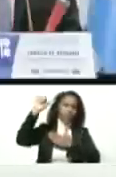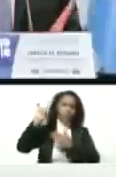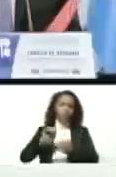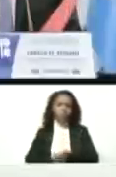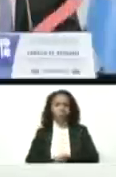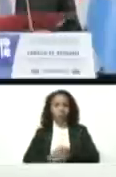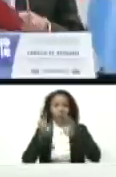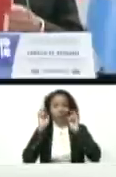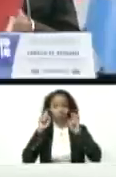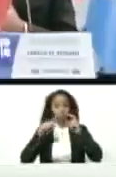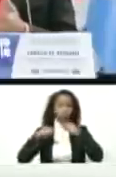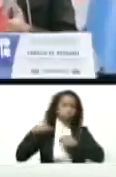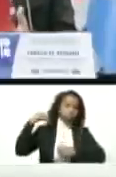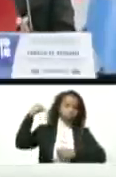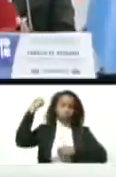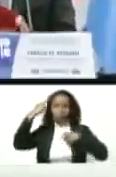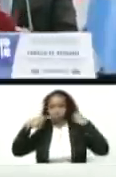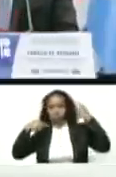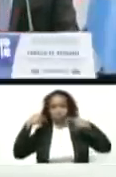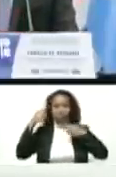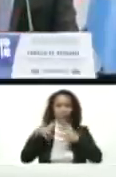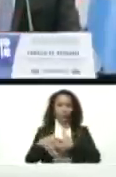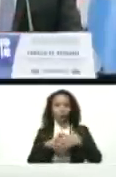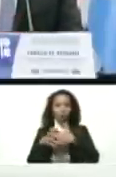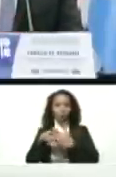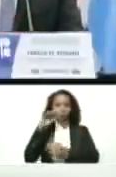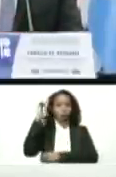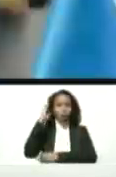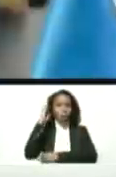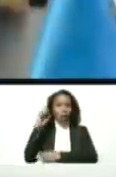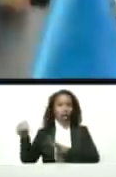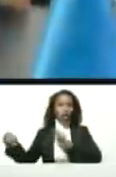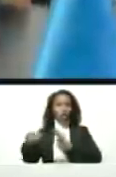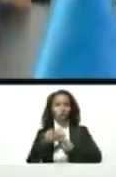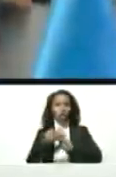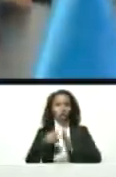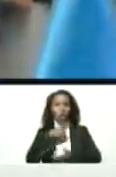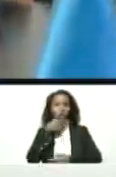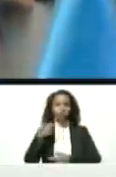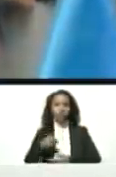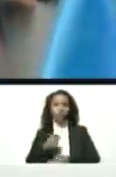producto de la locura de Estados Unidos y de Europa, contra Rusia.